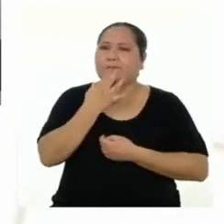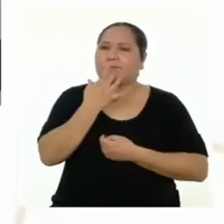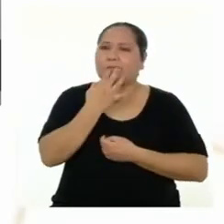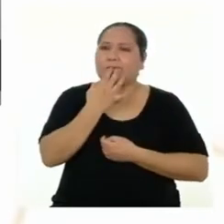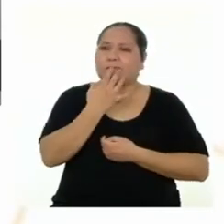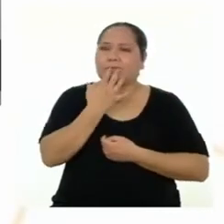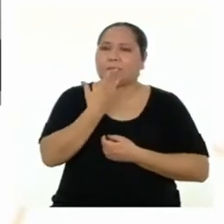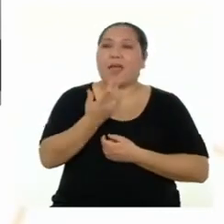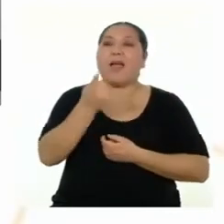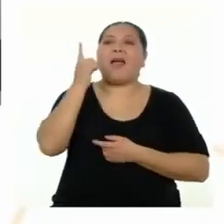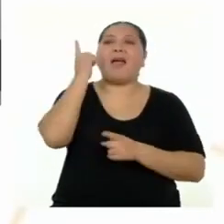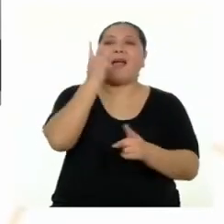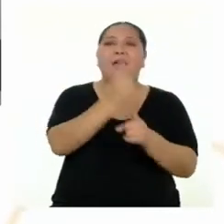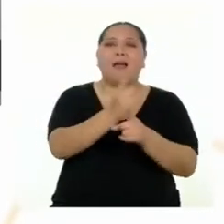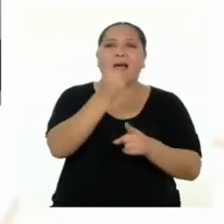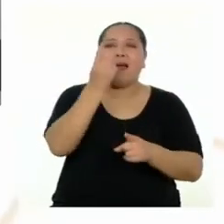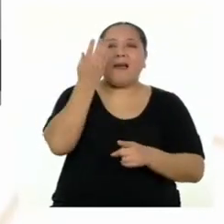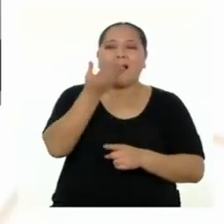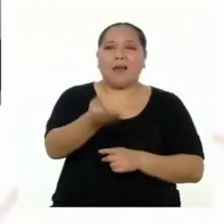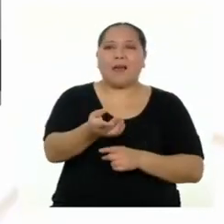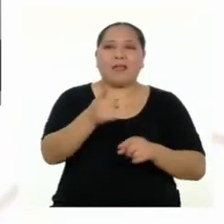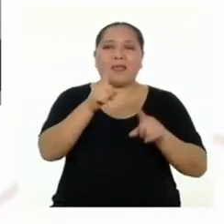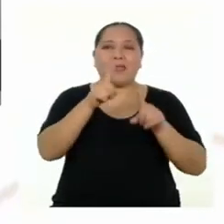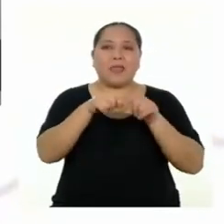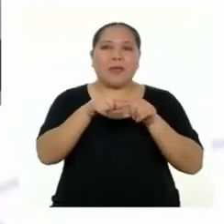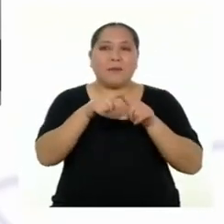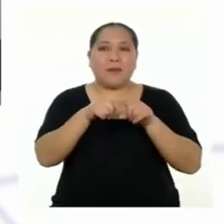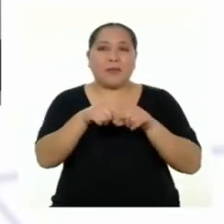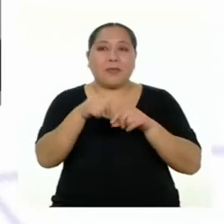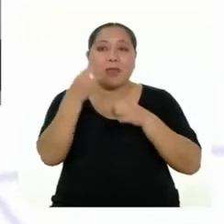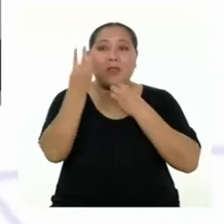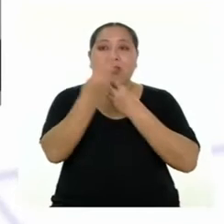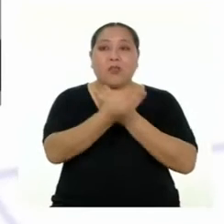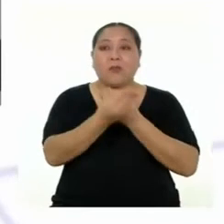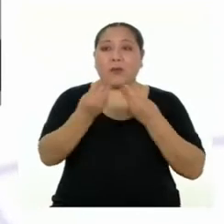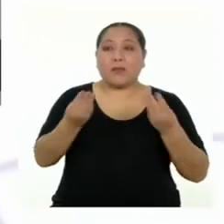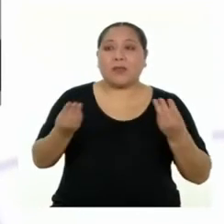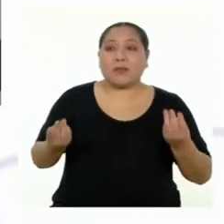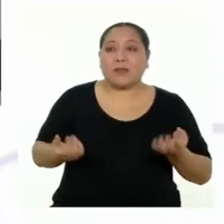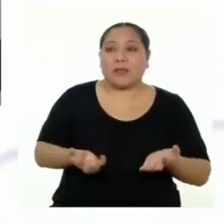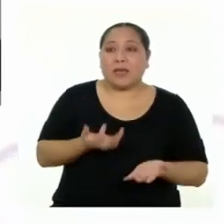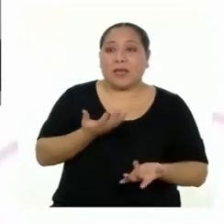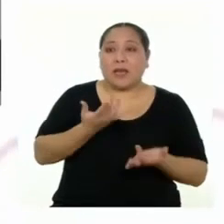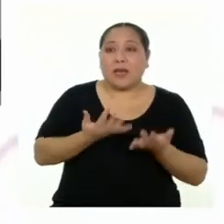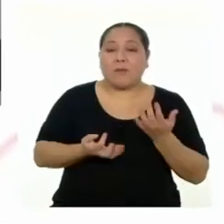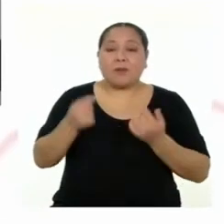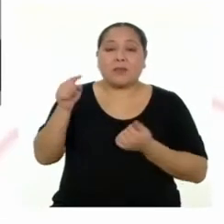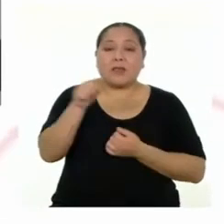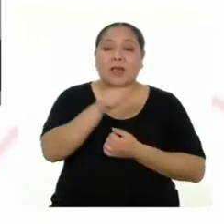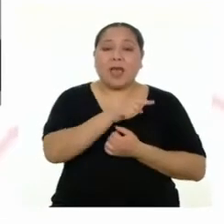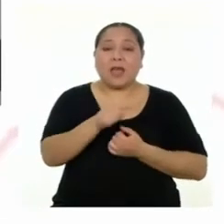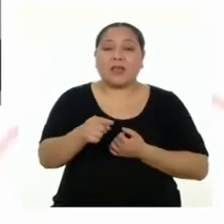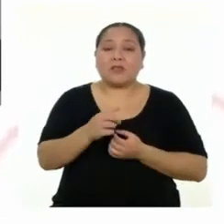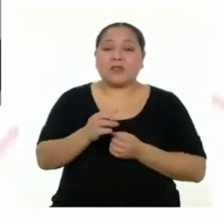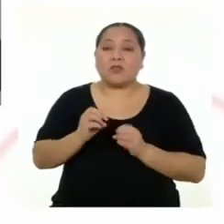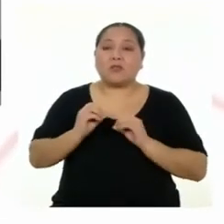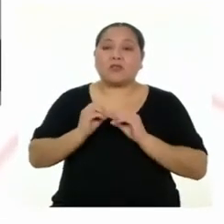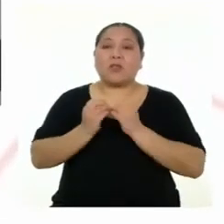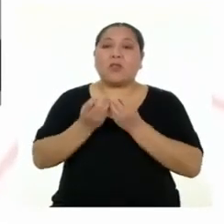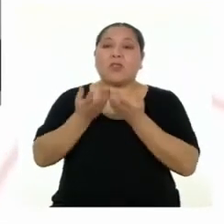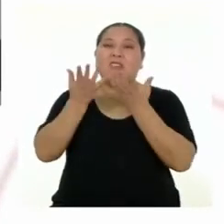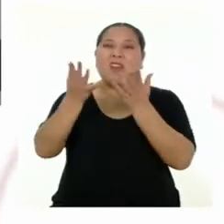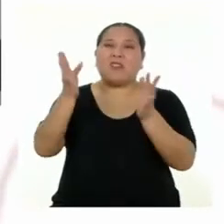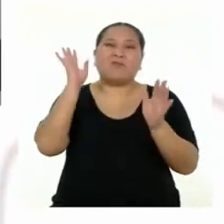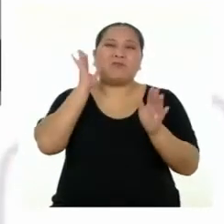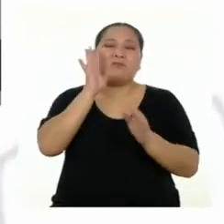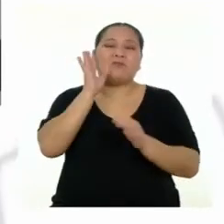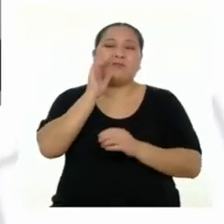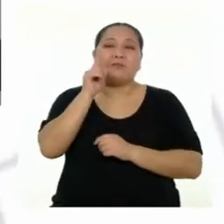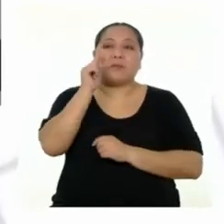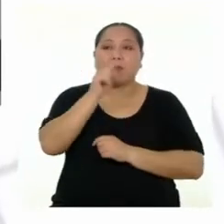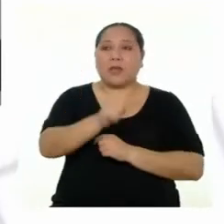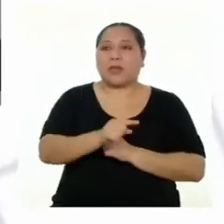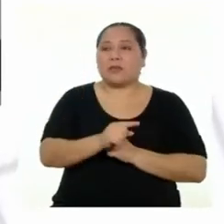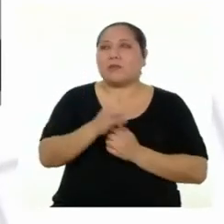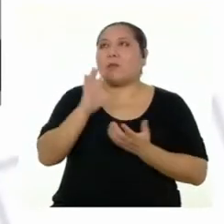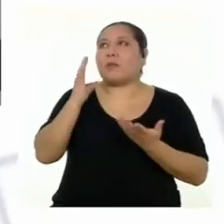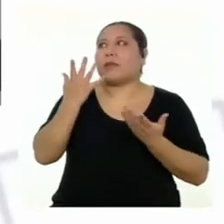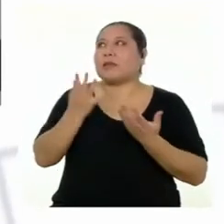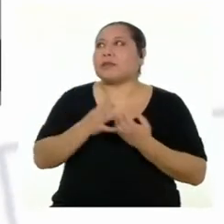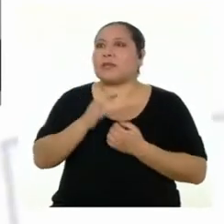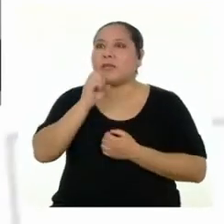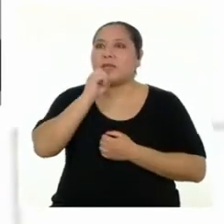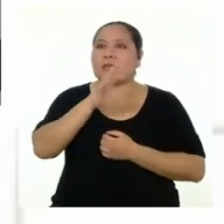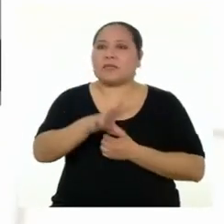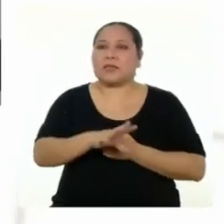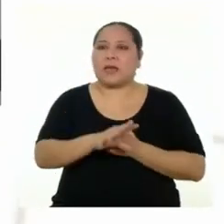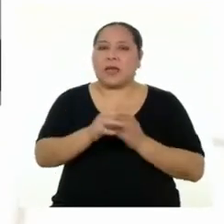¿Qué Ajá. Dependiendo de los materiales que se quemen, esos generan algunos contaminantes. Entonces, ¿era como